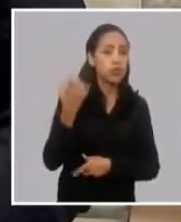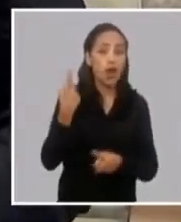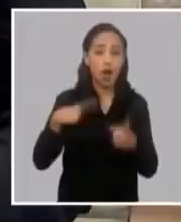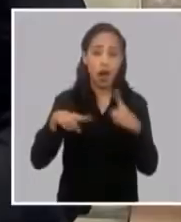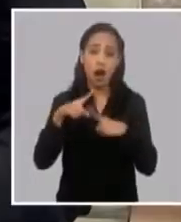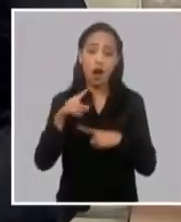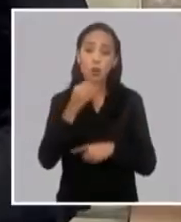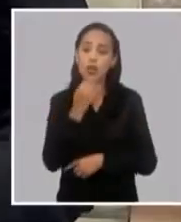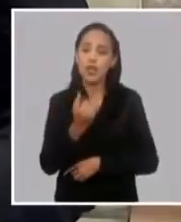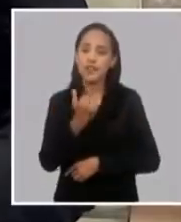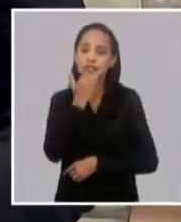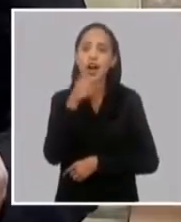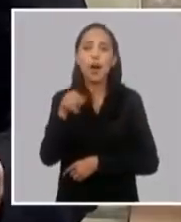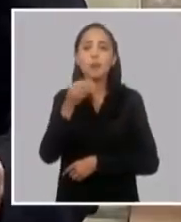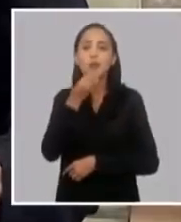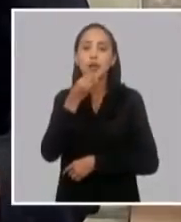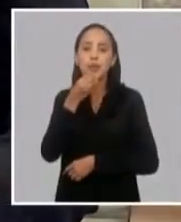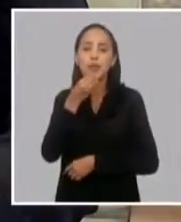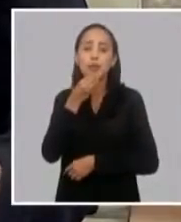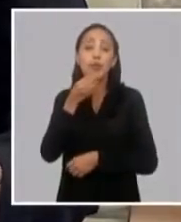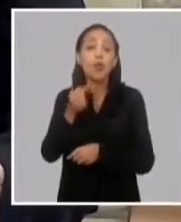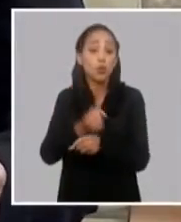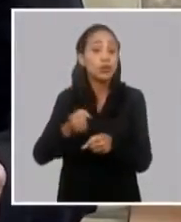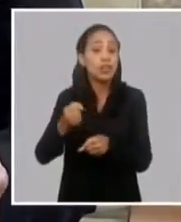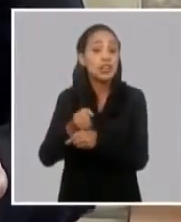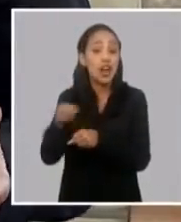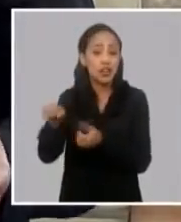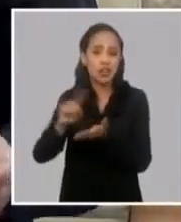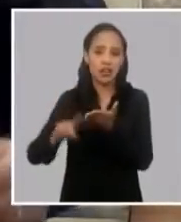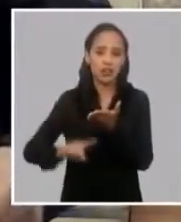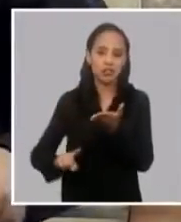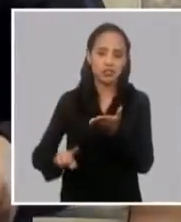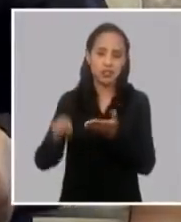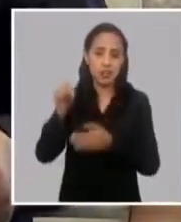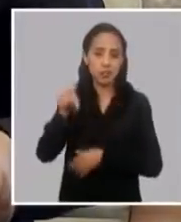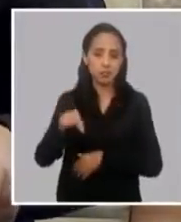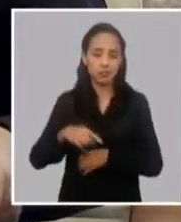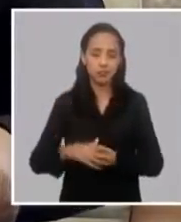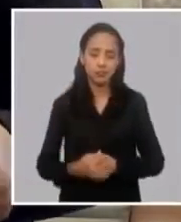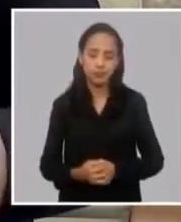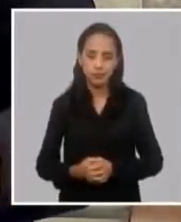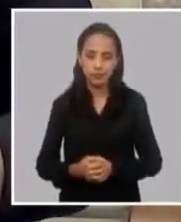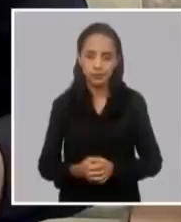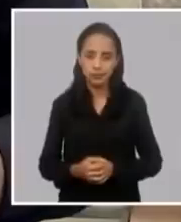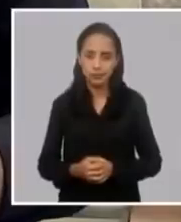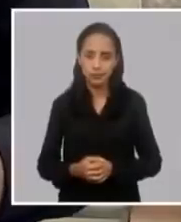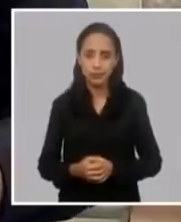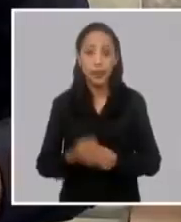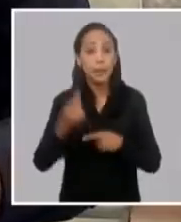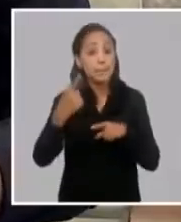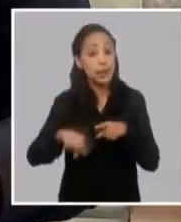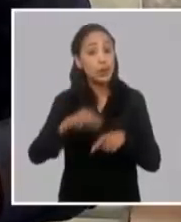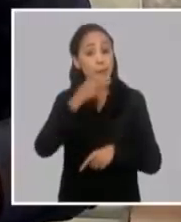y eso así ha funcionado. Pero hay que decir que por diferentes causas, en las cuales también se han explicado,